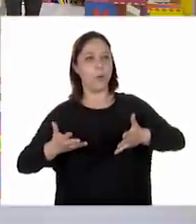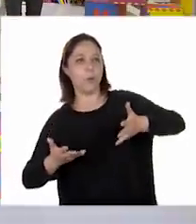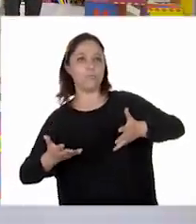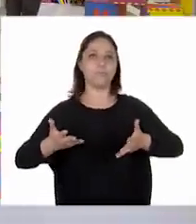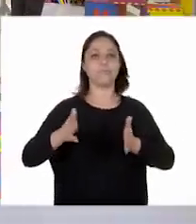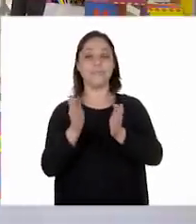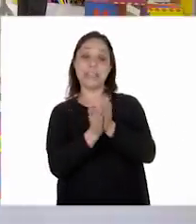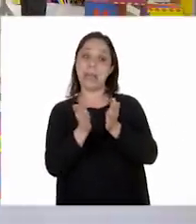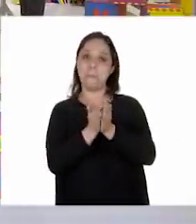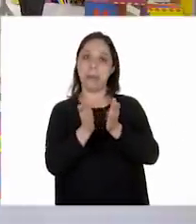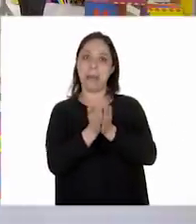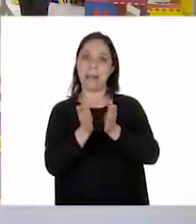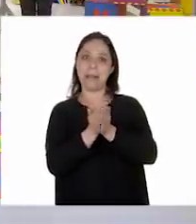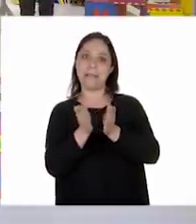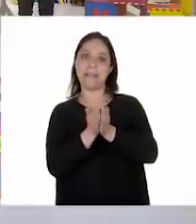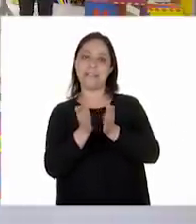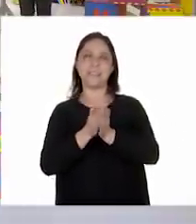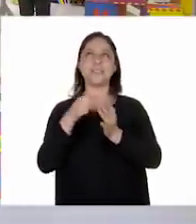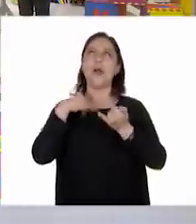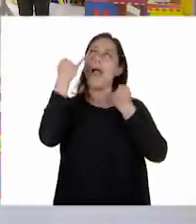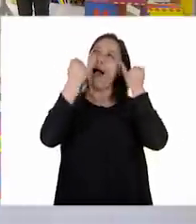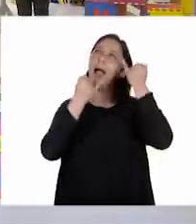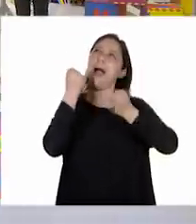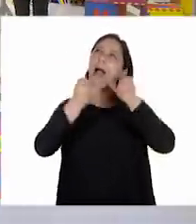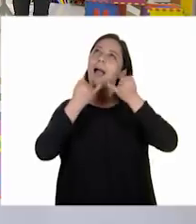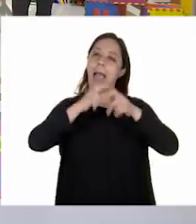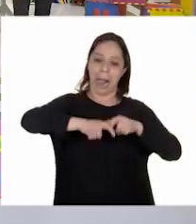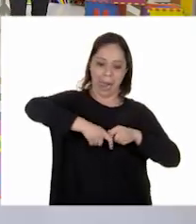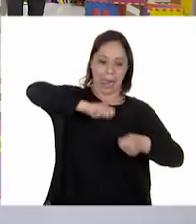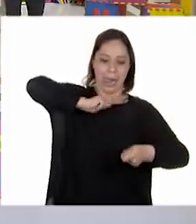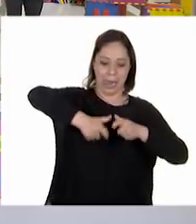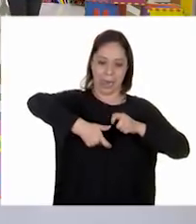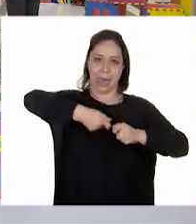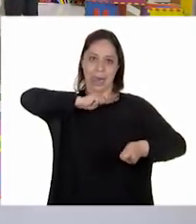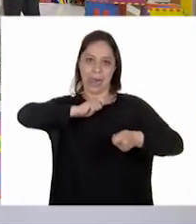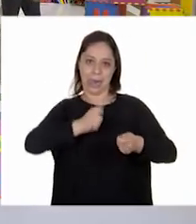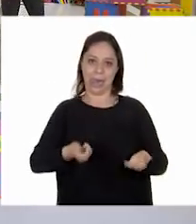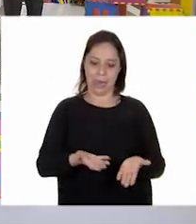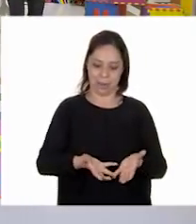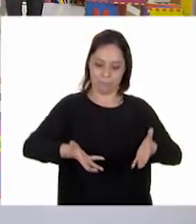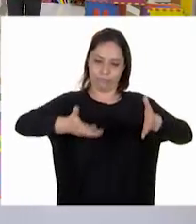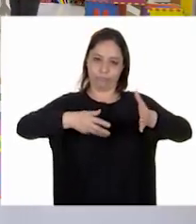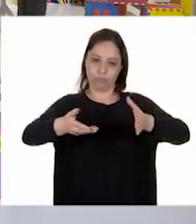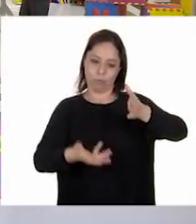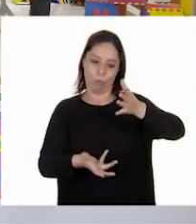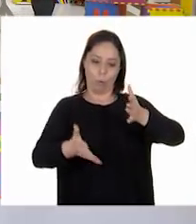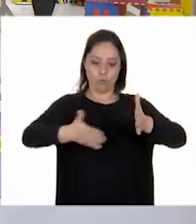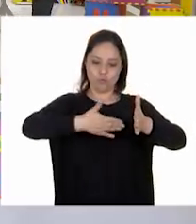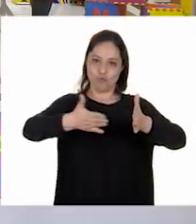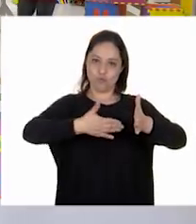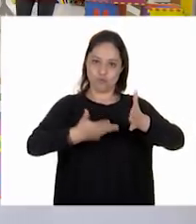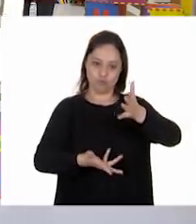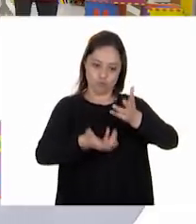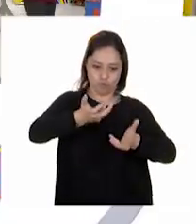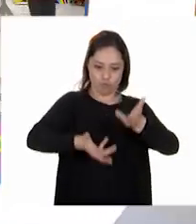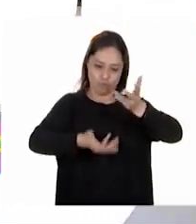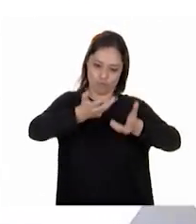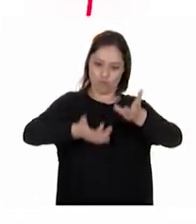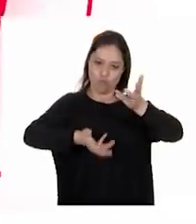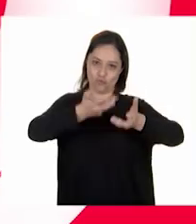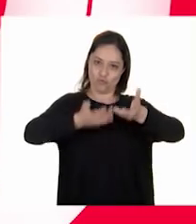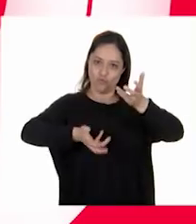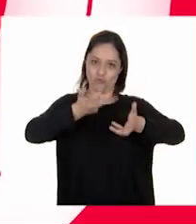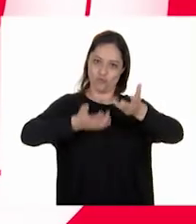Como tamal. Yo me voy a mover como chilaquil saltando en la sartén con aceite. tamal. Así que yo soy la tortillita que va a ir saltando.